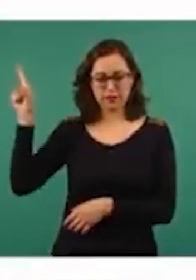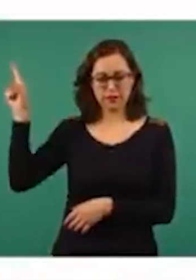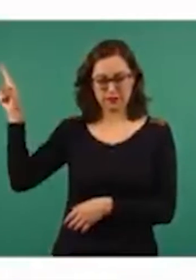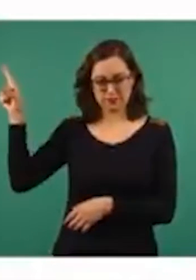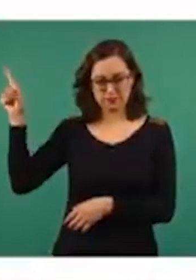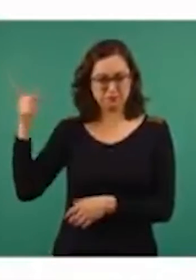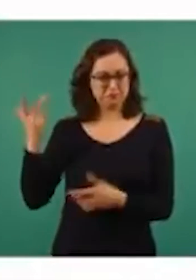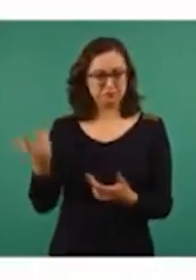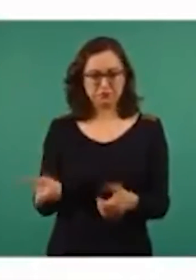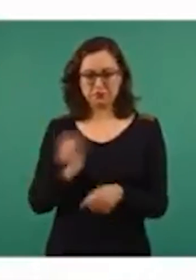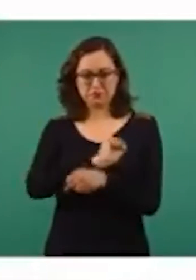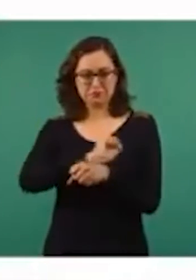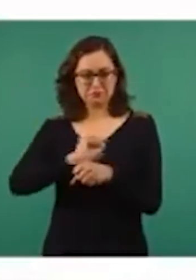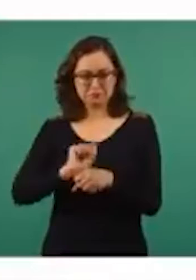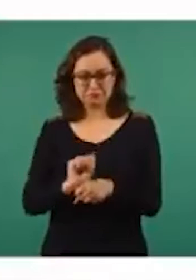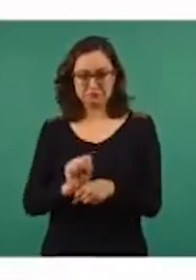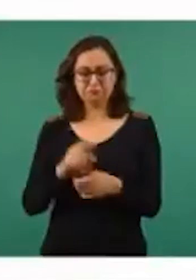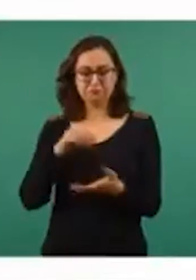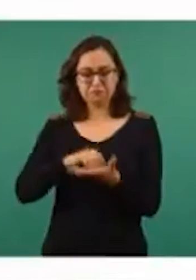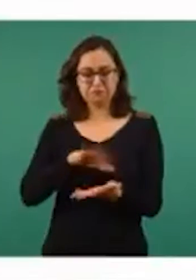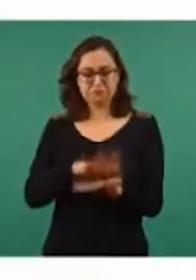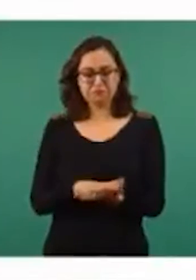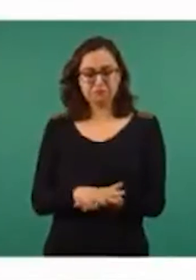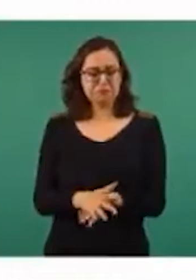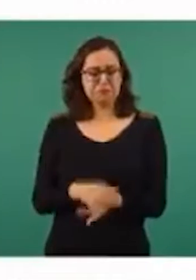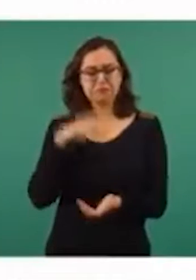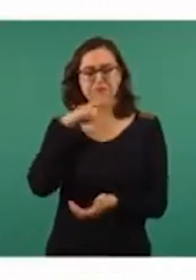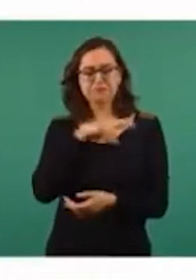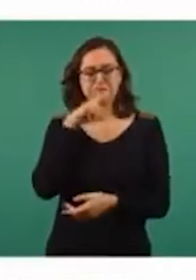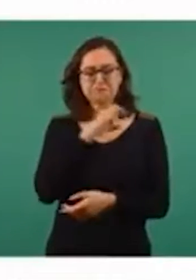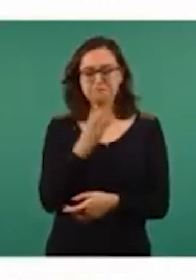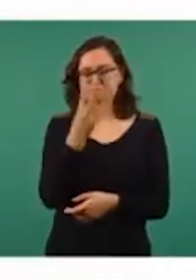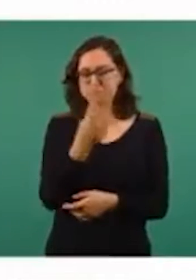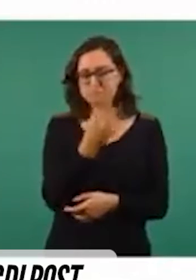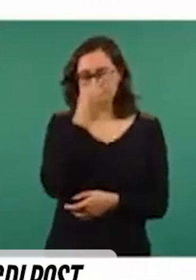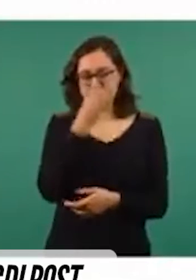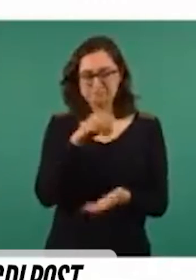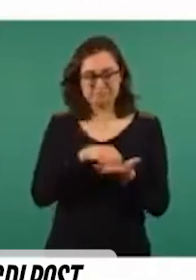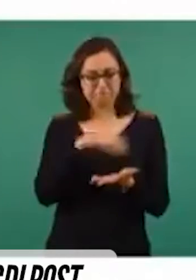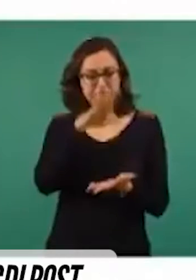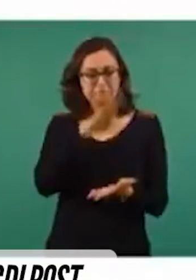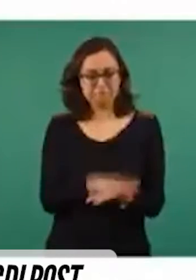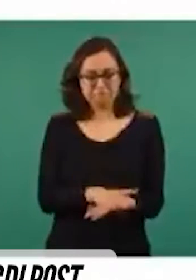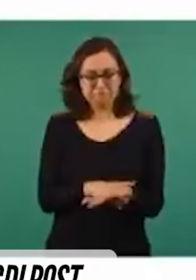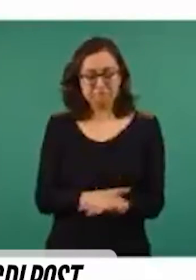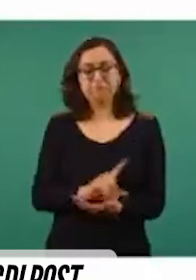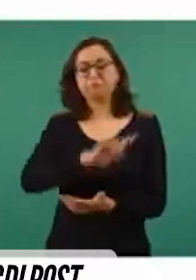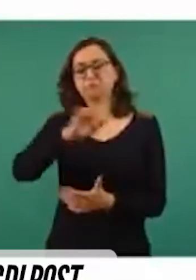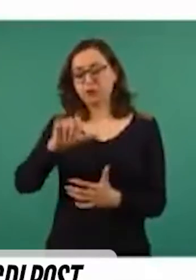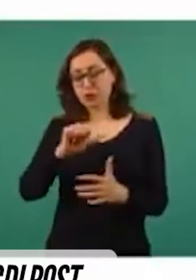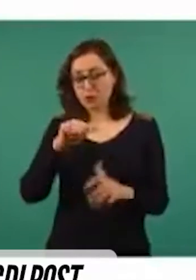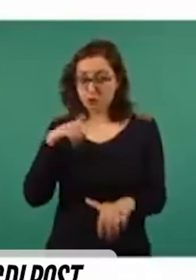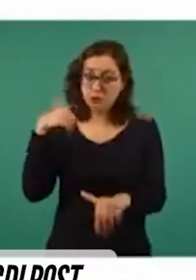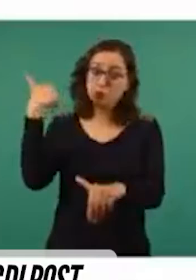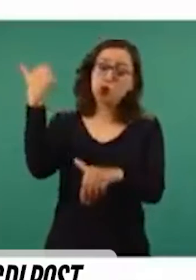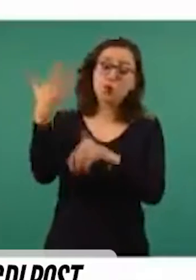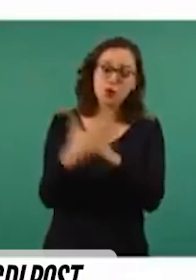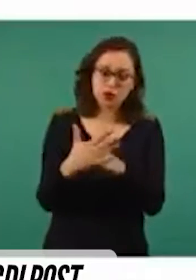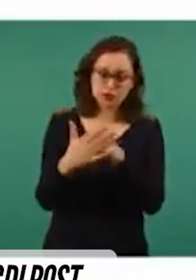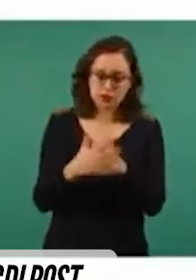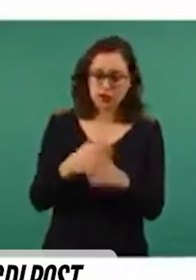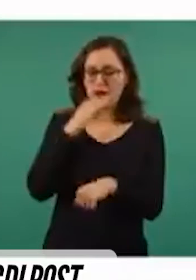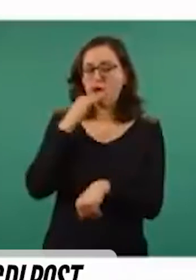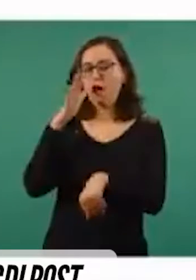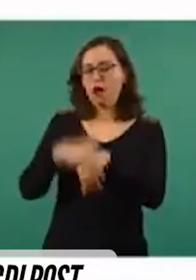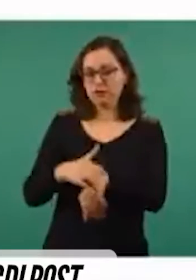y el registro se hace en menos de tres minutos. Ahí está y se obtiene una papeleta que es la que se necesita para